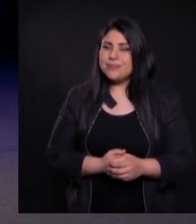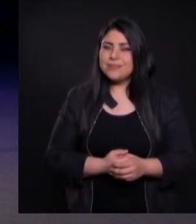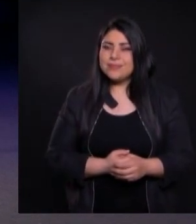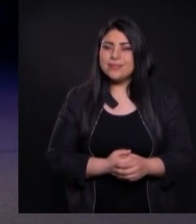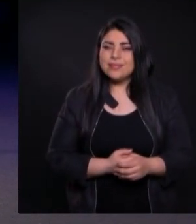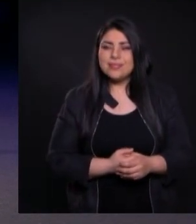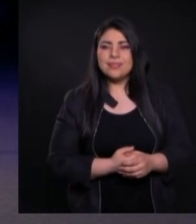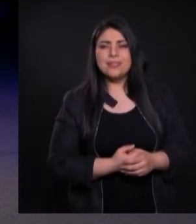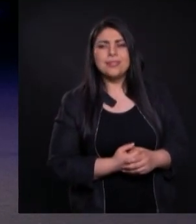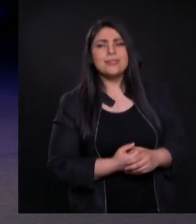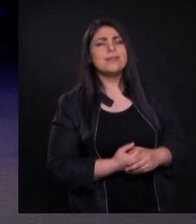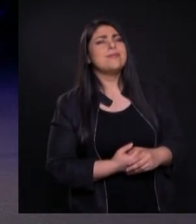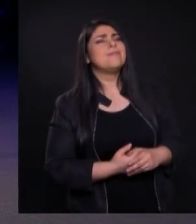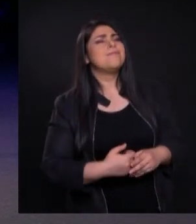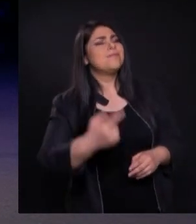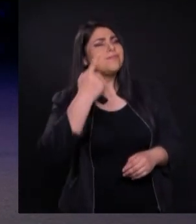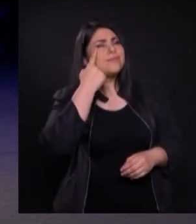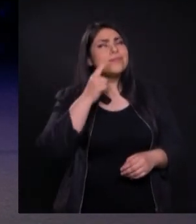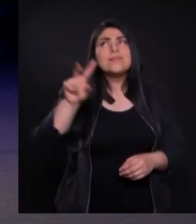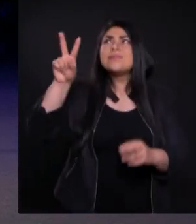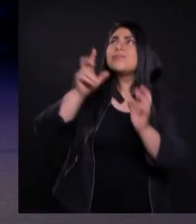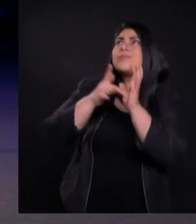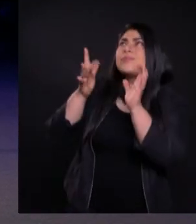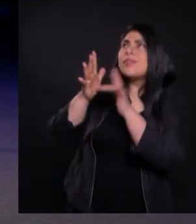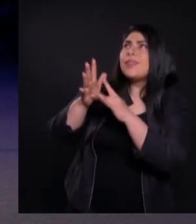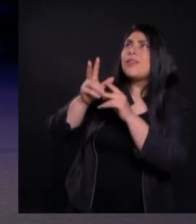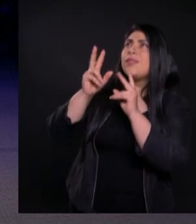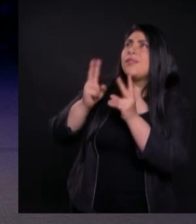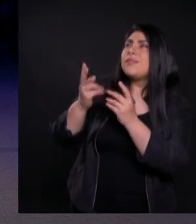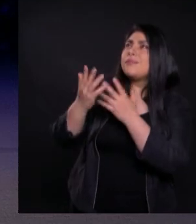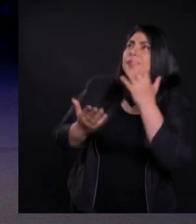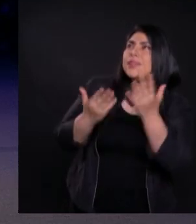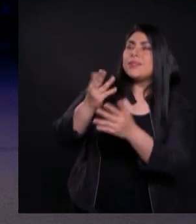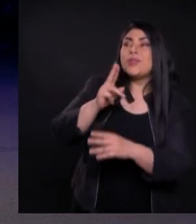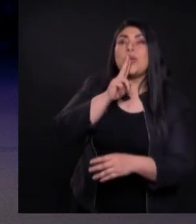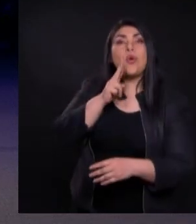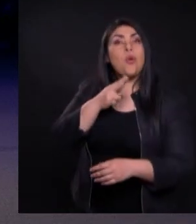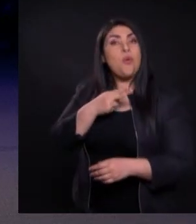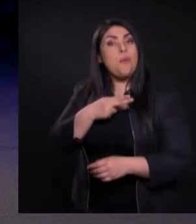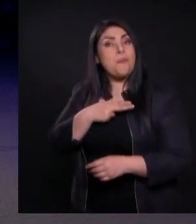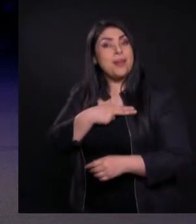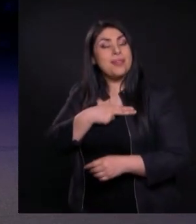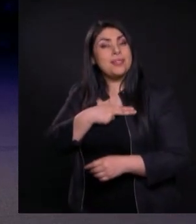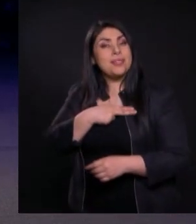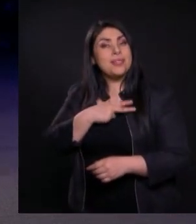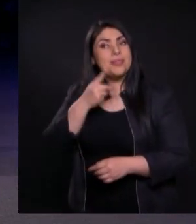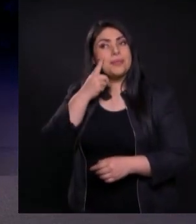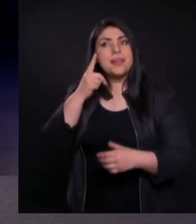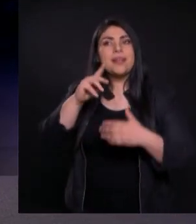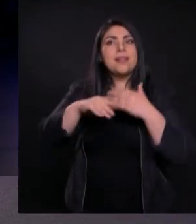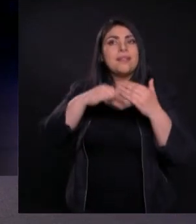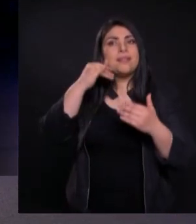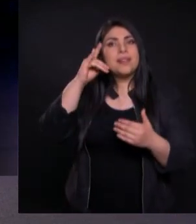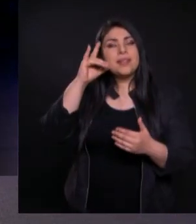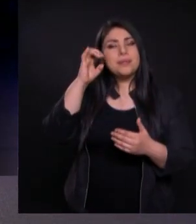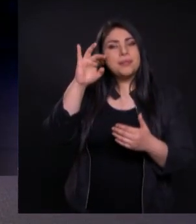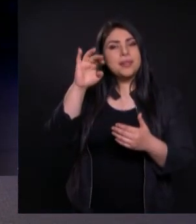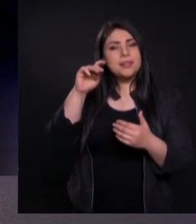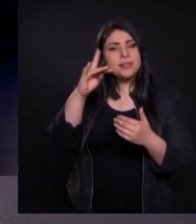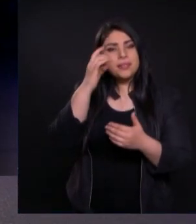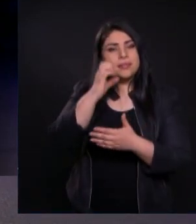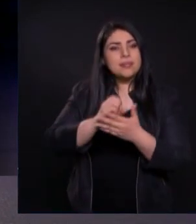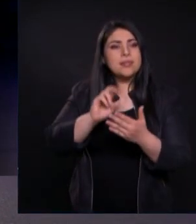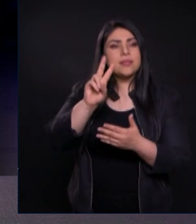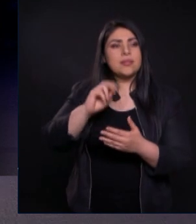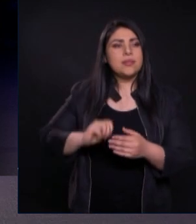¿Cómo servía Jesús? Con humildad Filipenses 2 Del 3 al 8 Nada